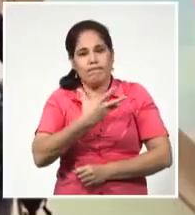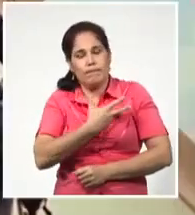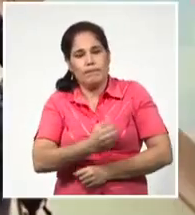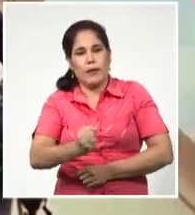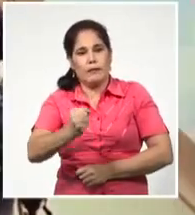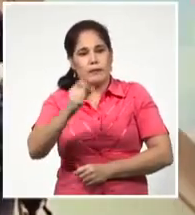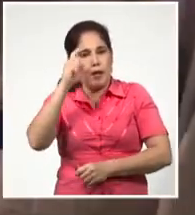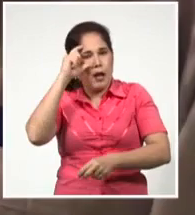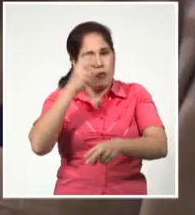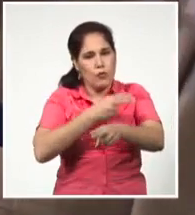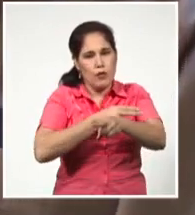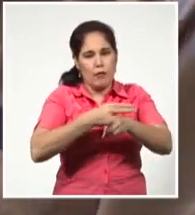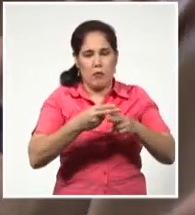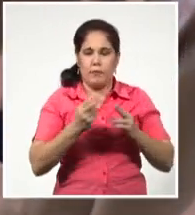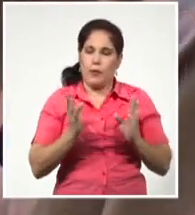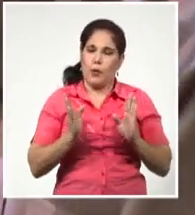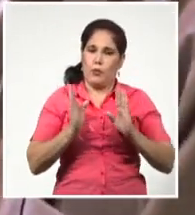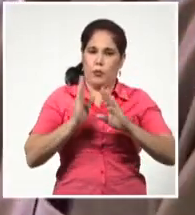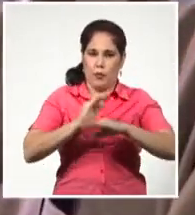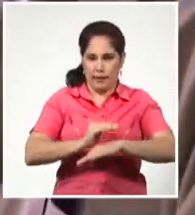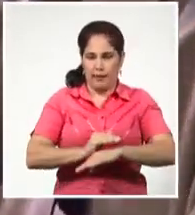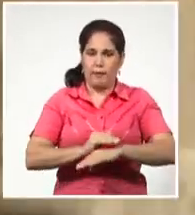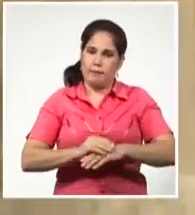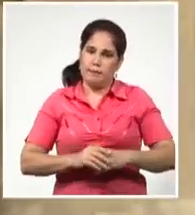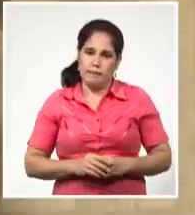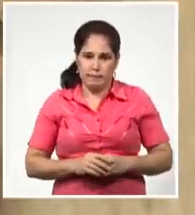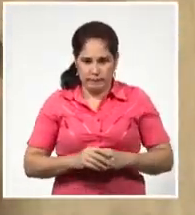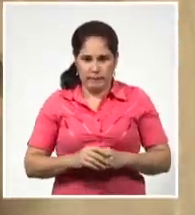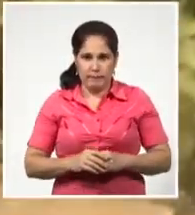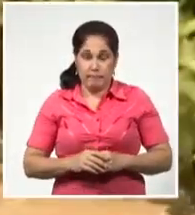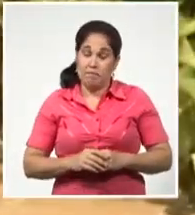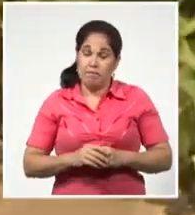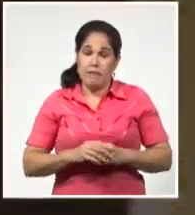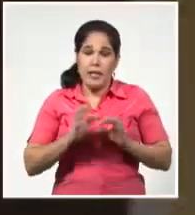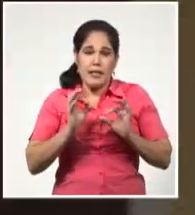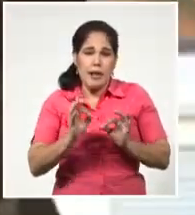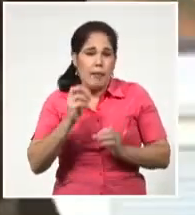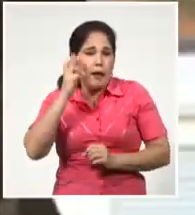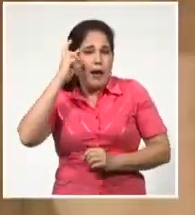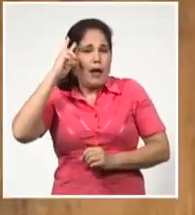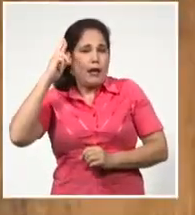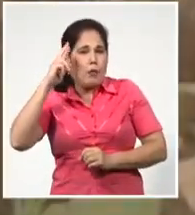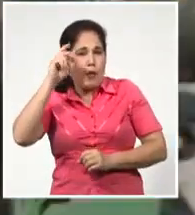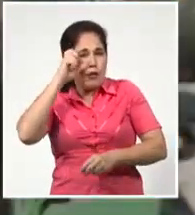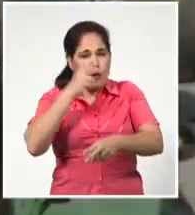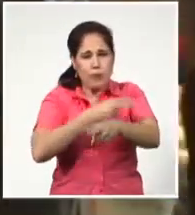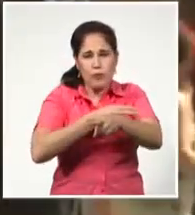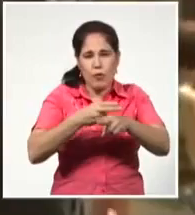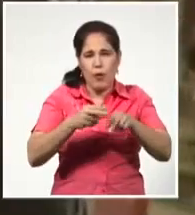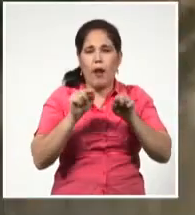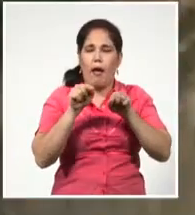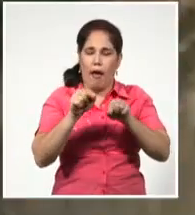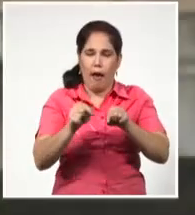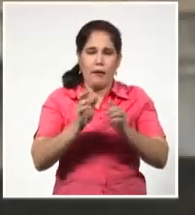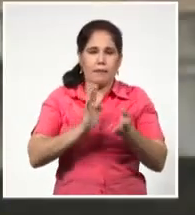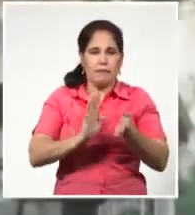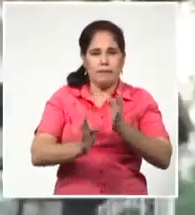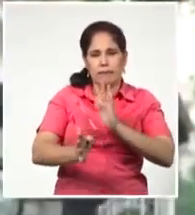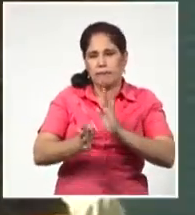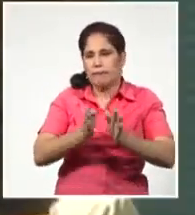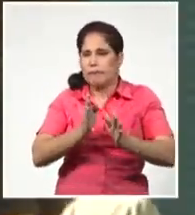entregada y leal hizo tanto por esta Habana. Cada rinconcito tiene la impronta del hombre con andar despacio.